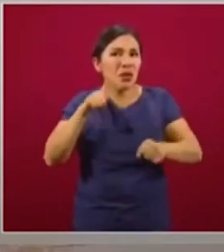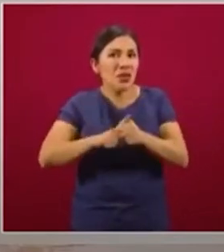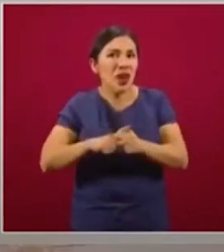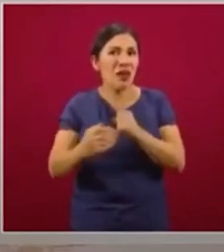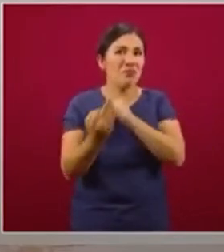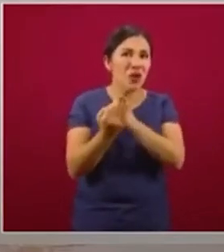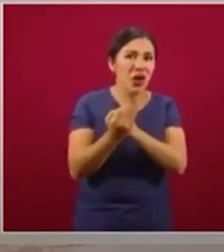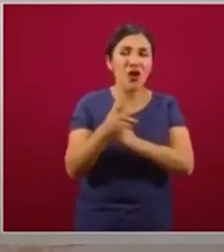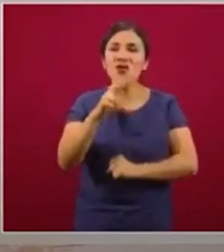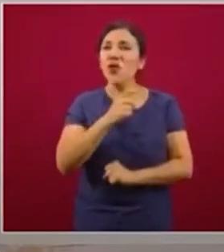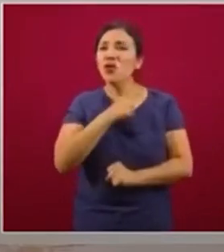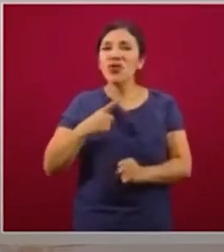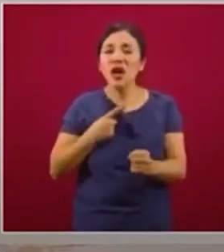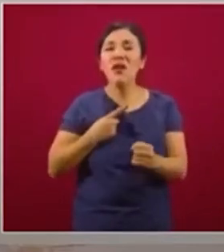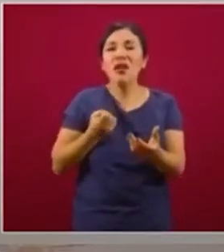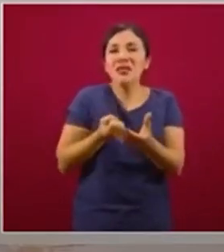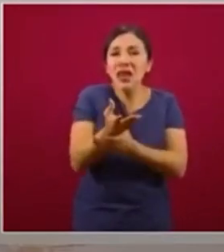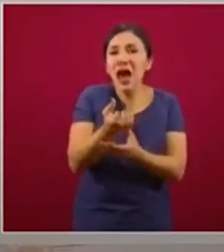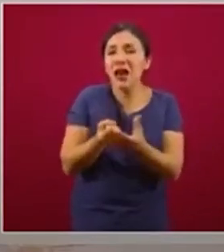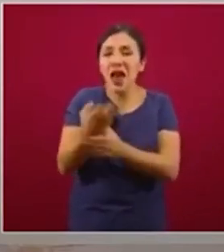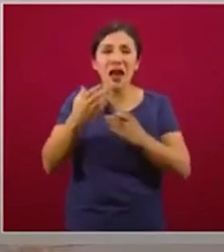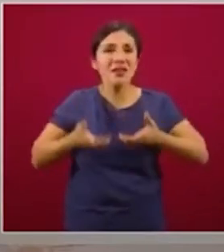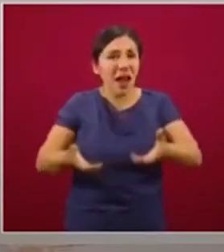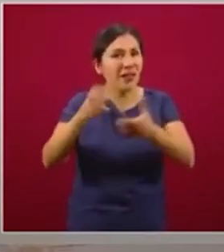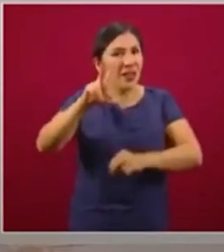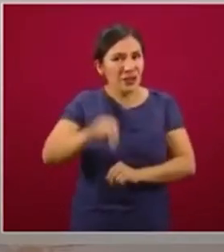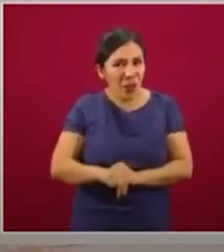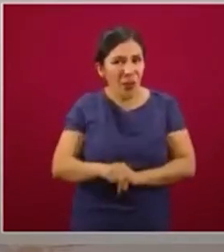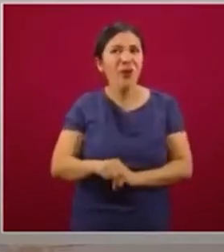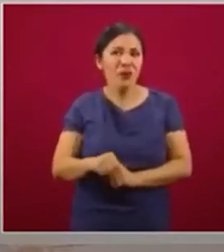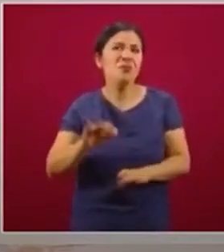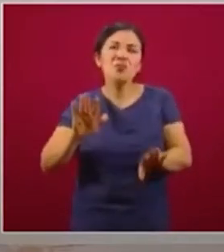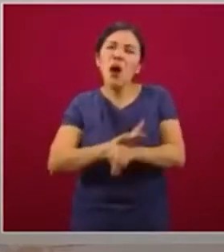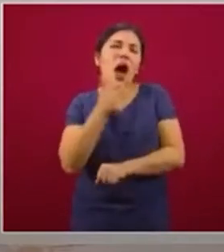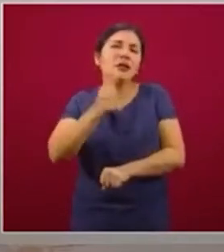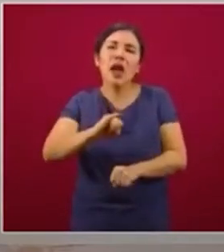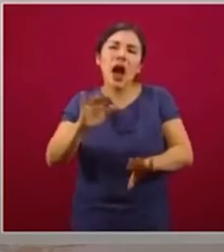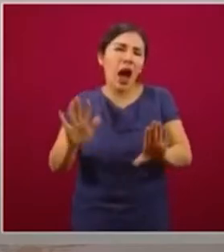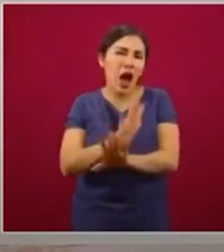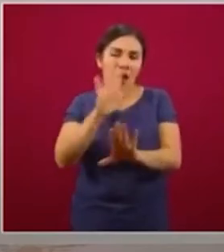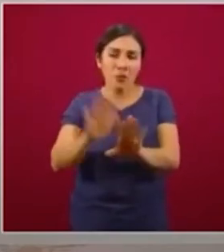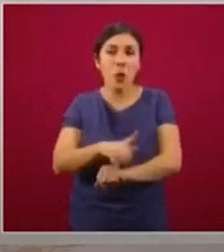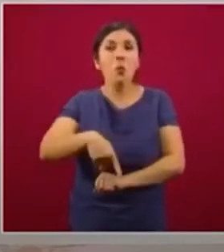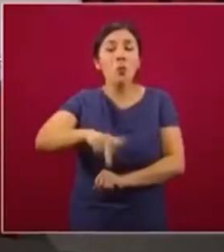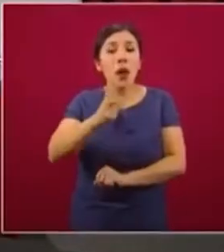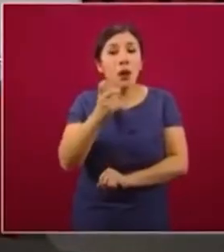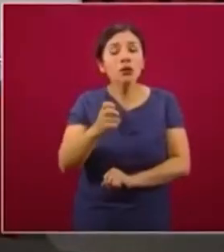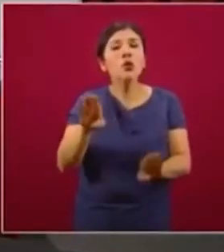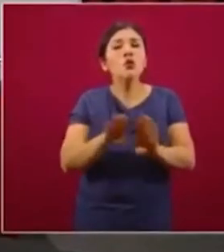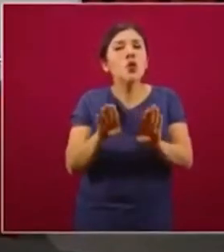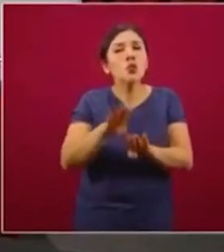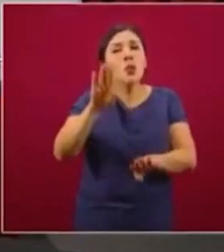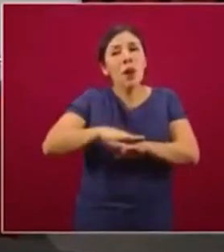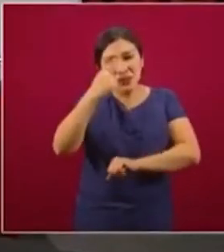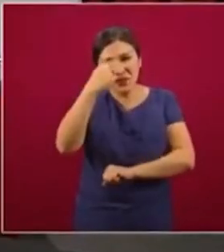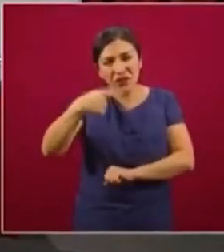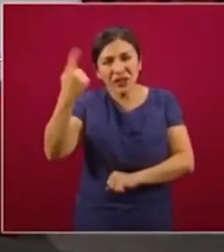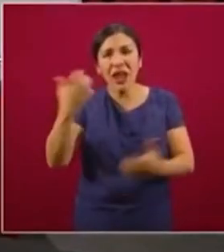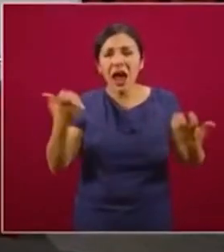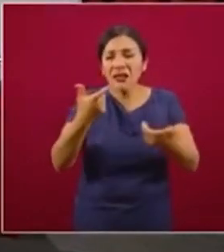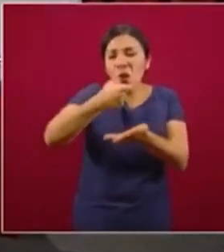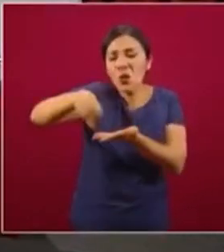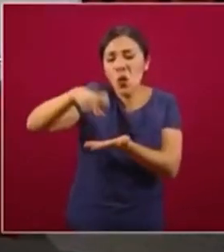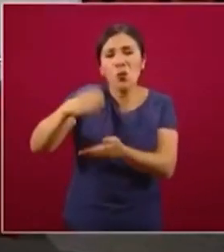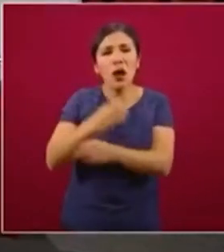y que no debemos de seguir saliendo a las calles con las modificaciones que tenemos, pero una medida para facilitar las transacciones